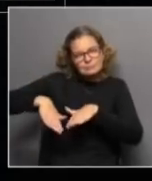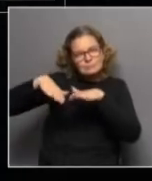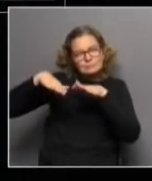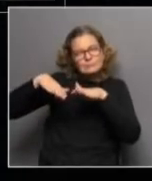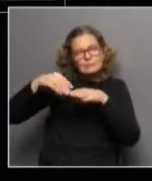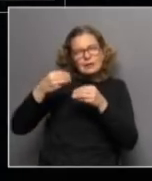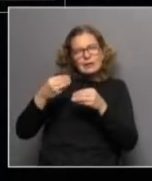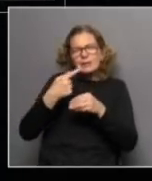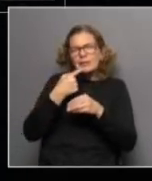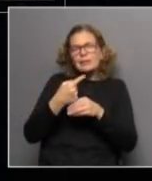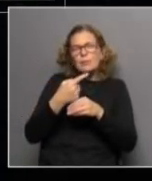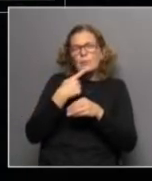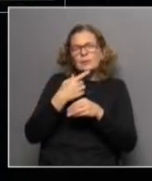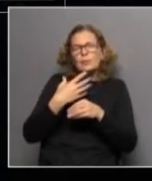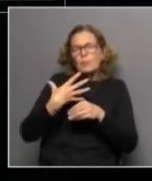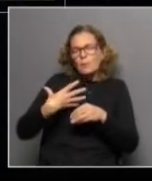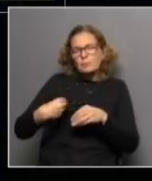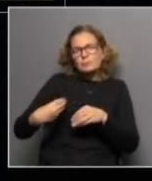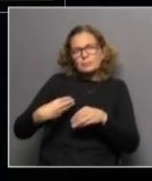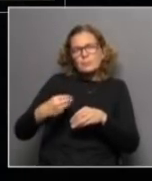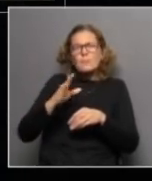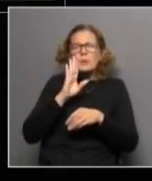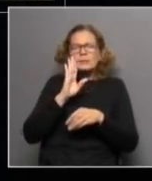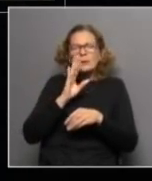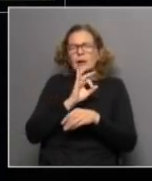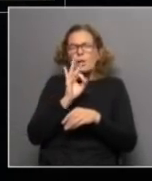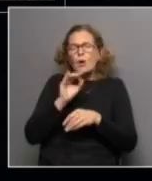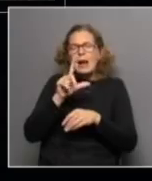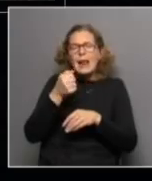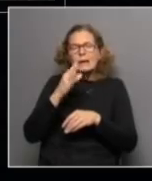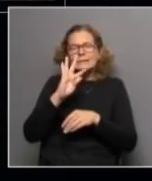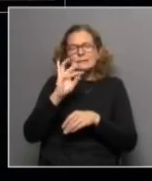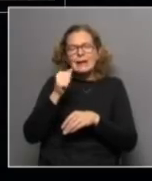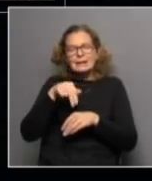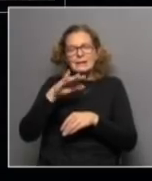a qué nos referimos cuando hablamos de lactancia? ¿solo materna o lactancia en general?